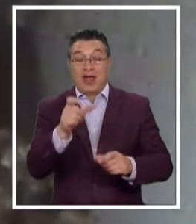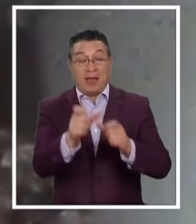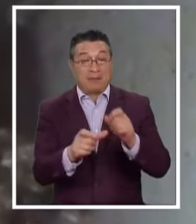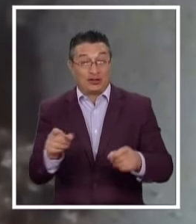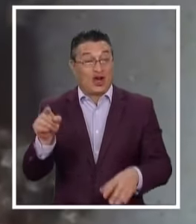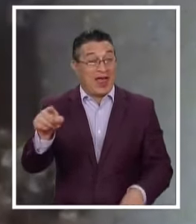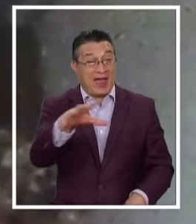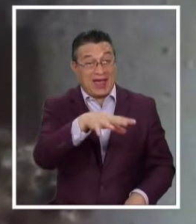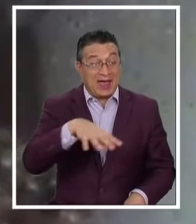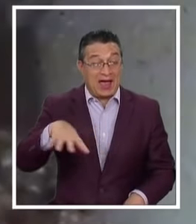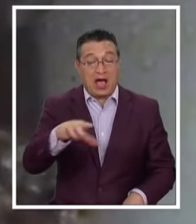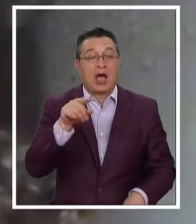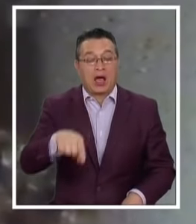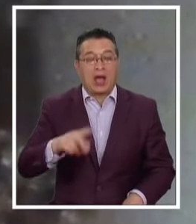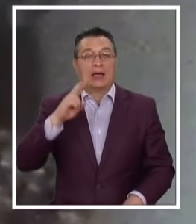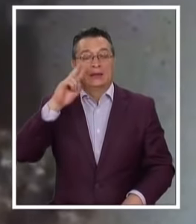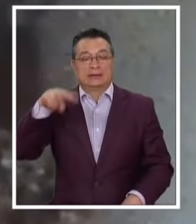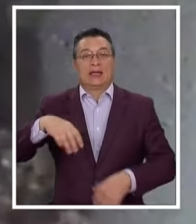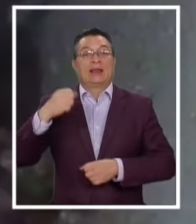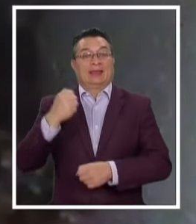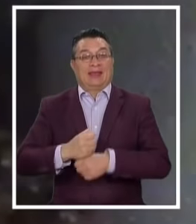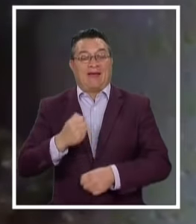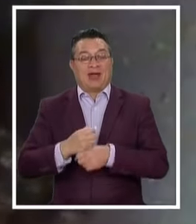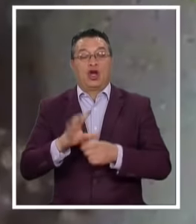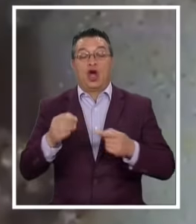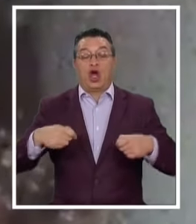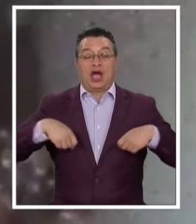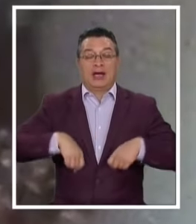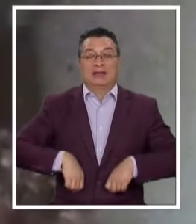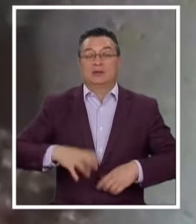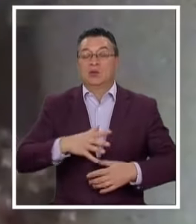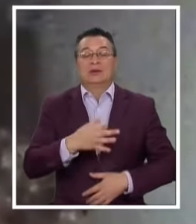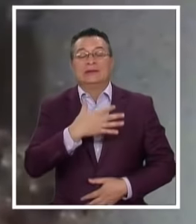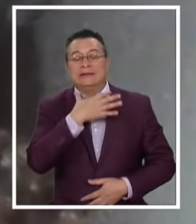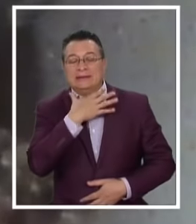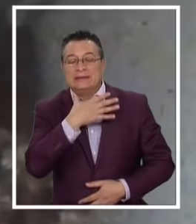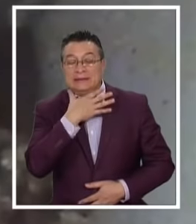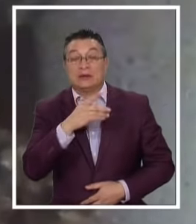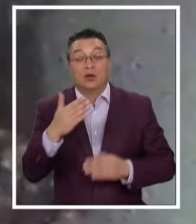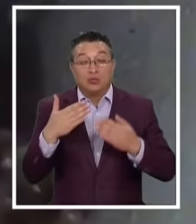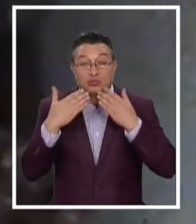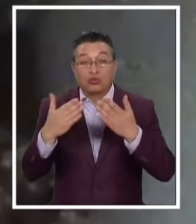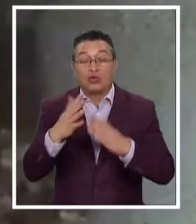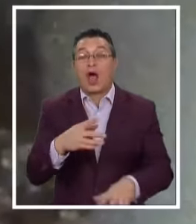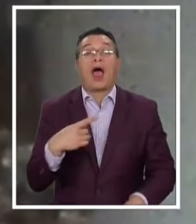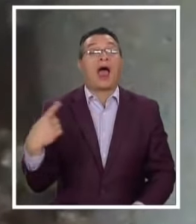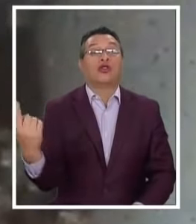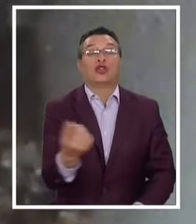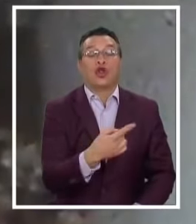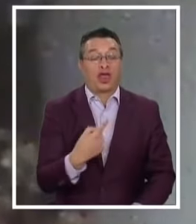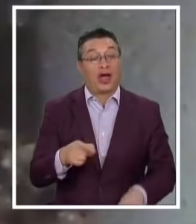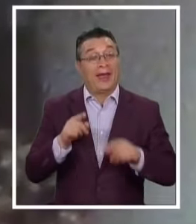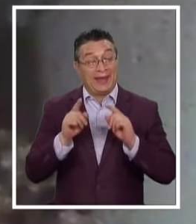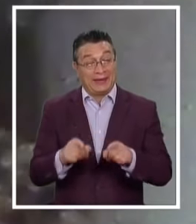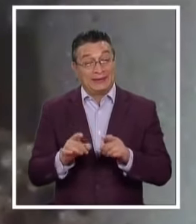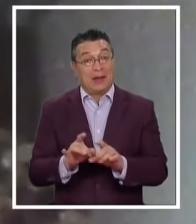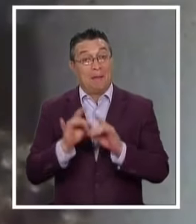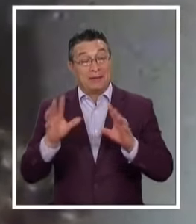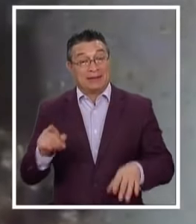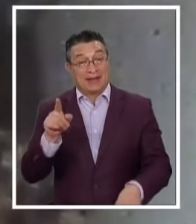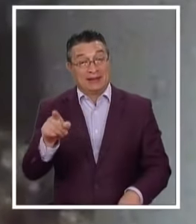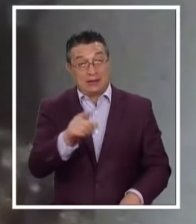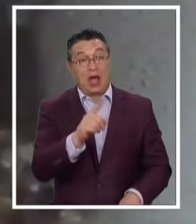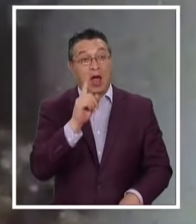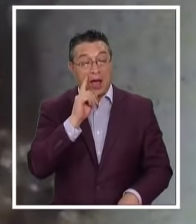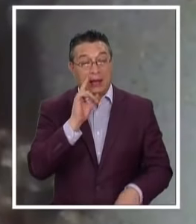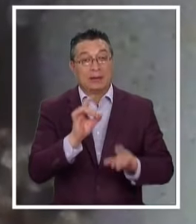Que en este momento Están sin trabajo O con ingresos muy mermados Se lo está dando a todo el mundo Y en este caso particular La gente que le queda